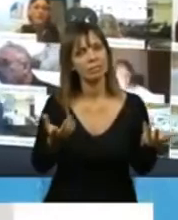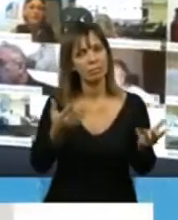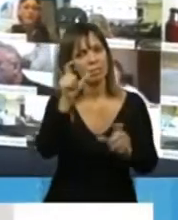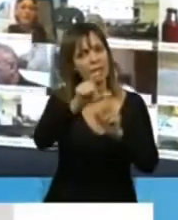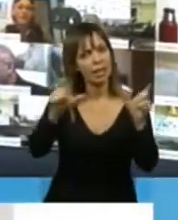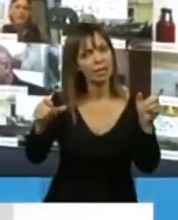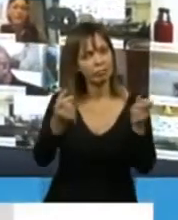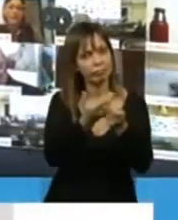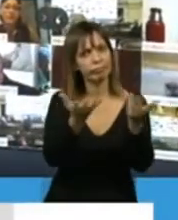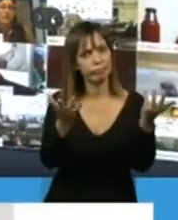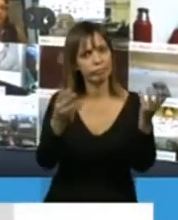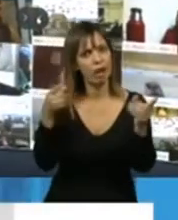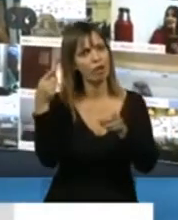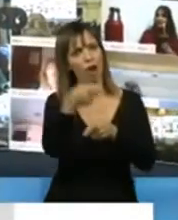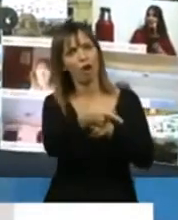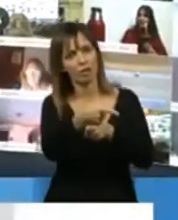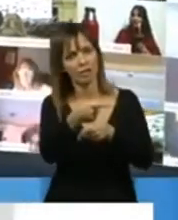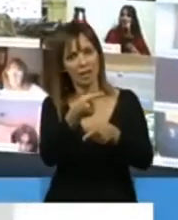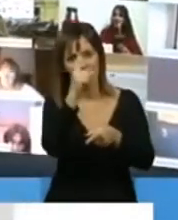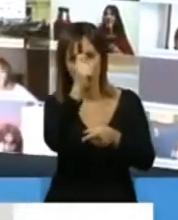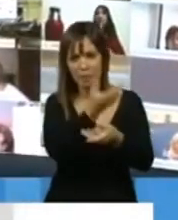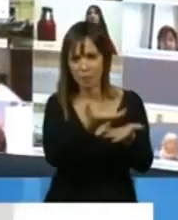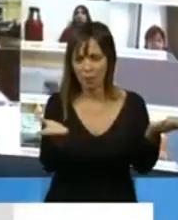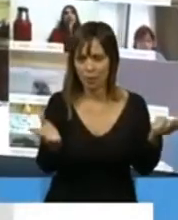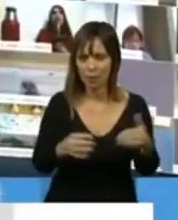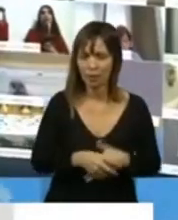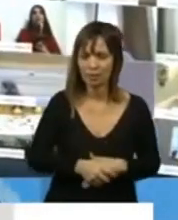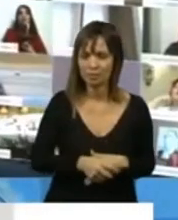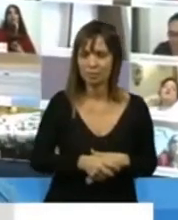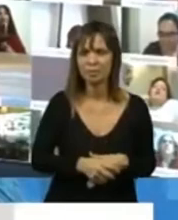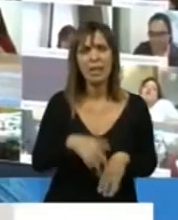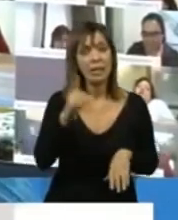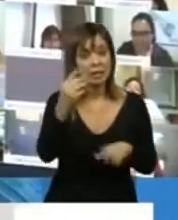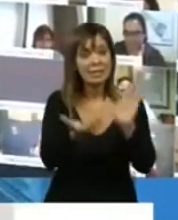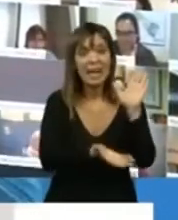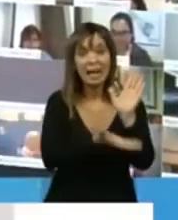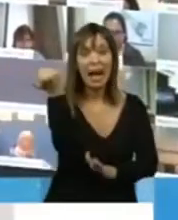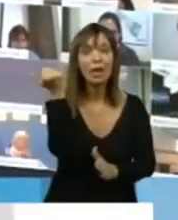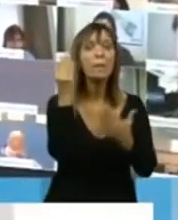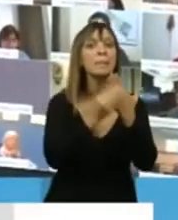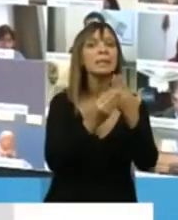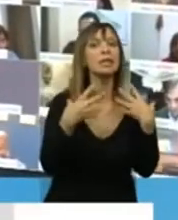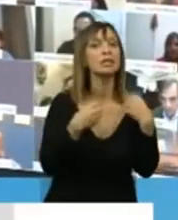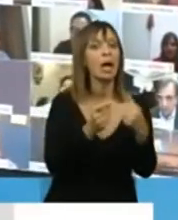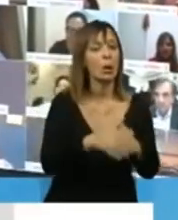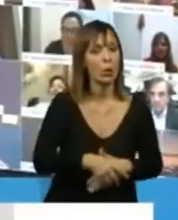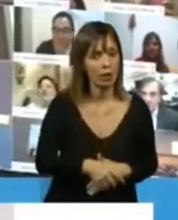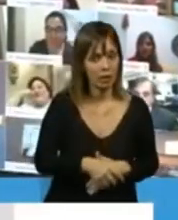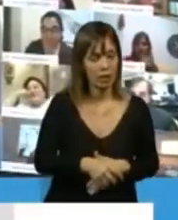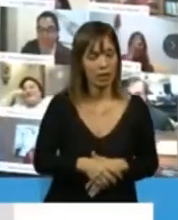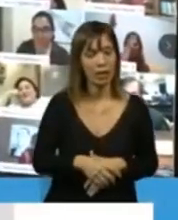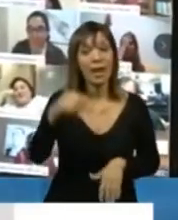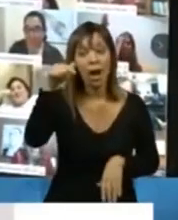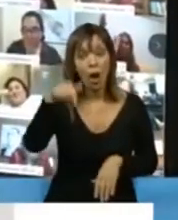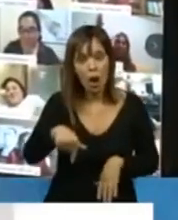atacaron el sistema público y llegaron al extremo de eliminar el Ministerio de Salud. Hoy, si de algo ha